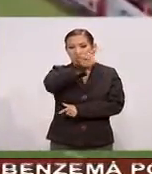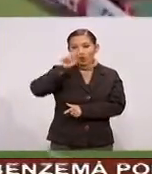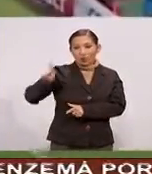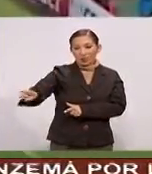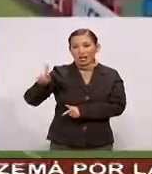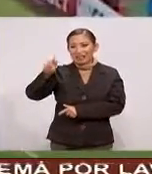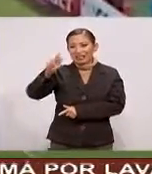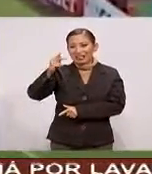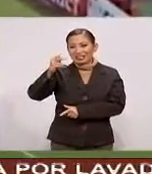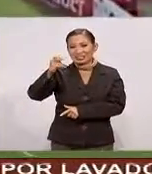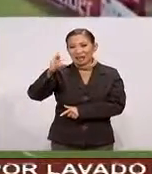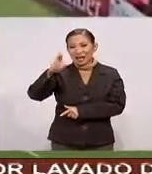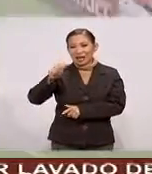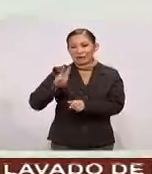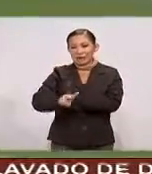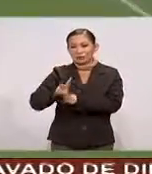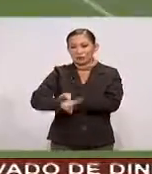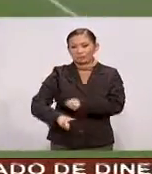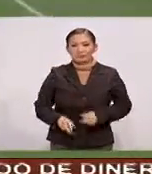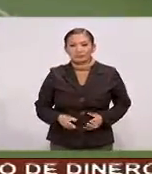1 Al Táchira De Venezuela